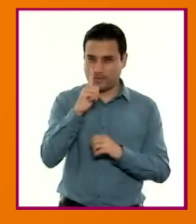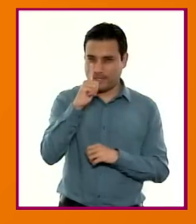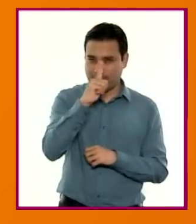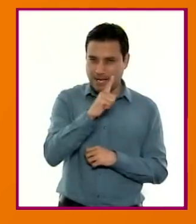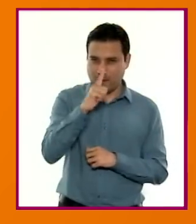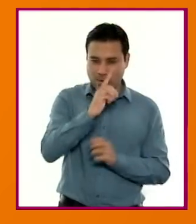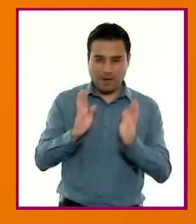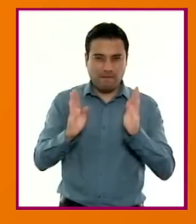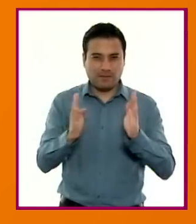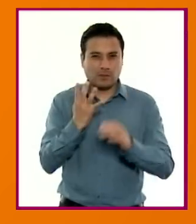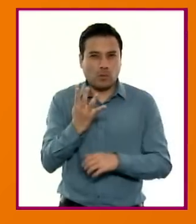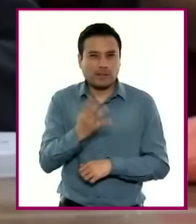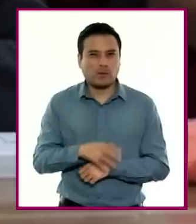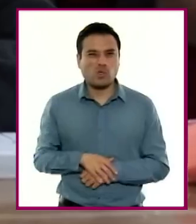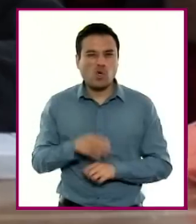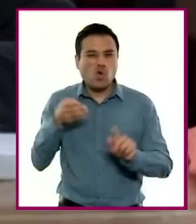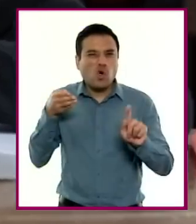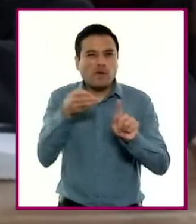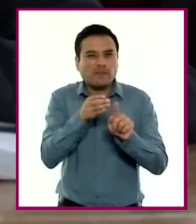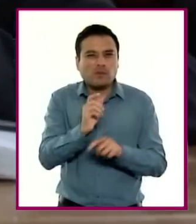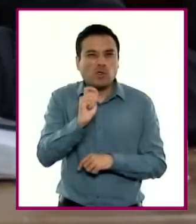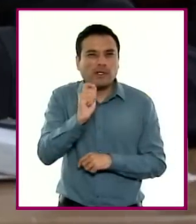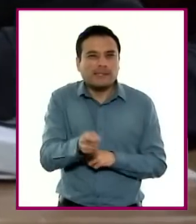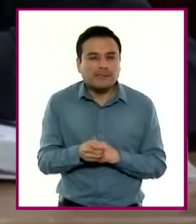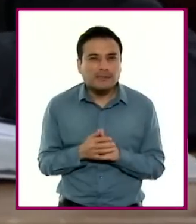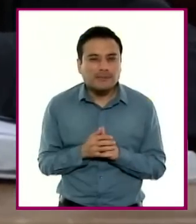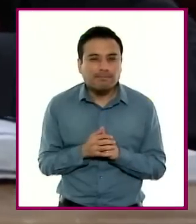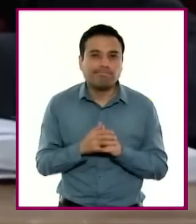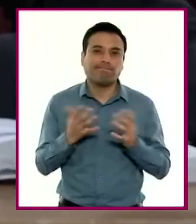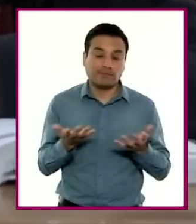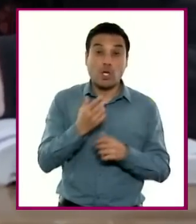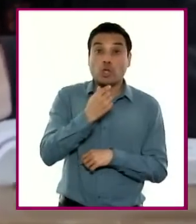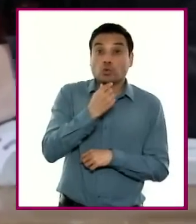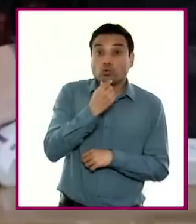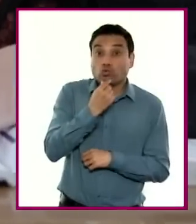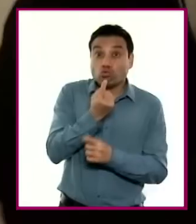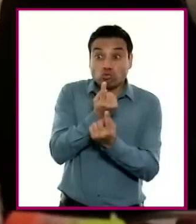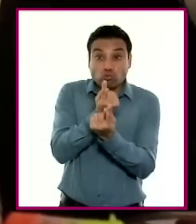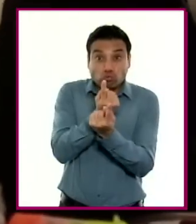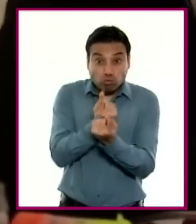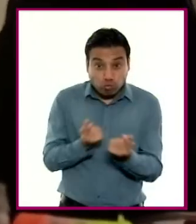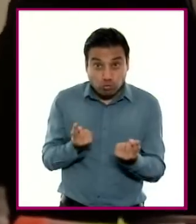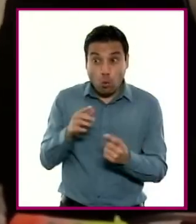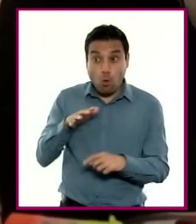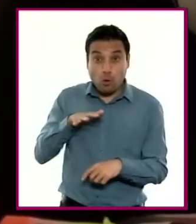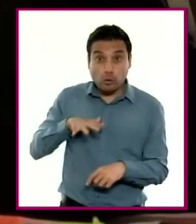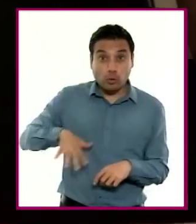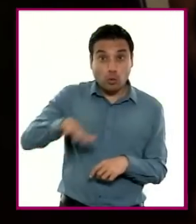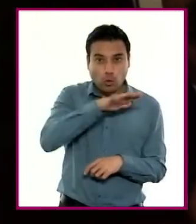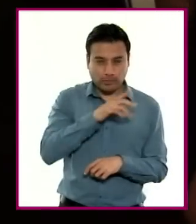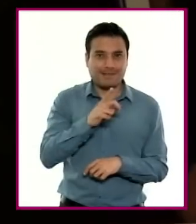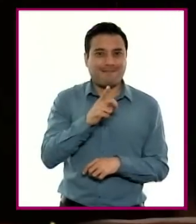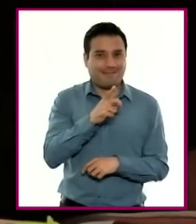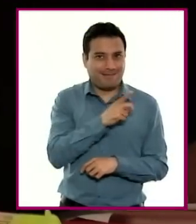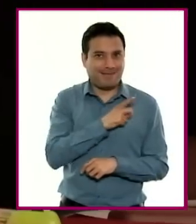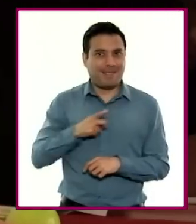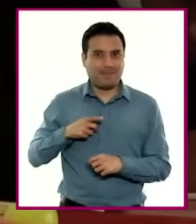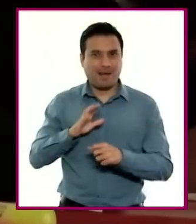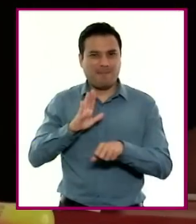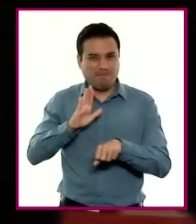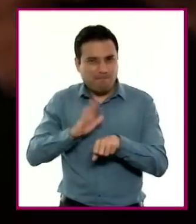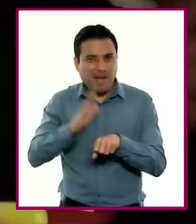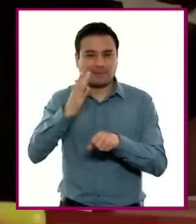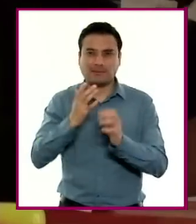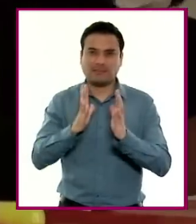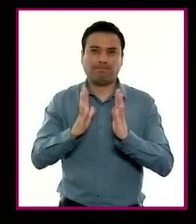lenguajes en la fase 4 busca generar condiciones para que niñas y niños amplíen sus posibilidades